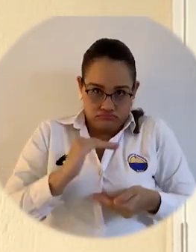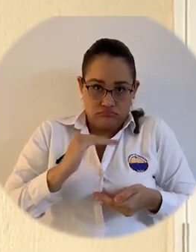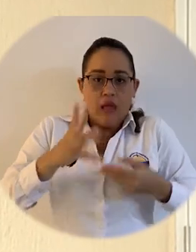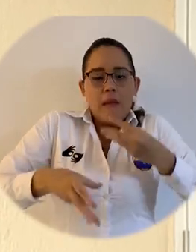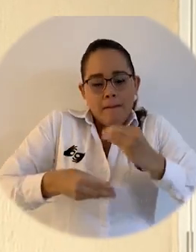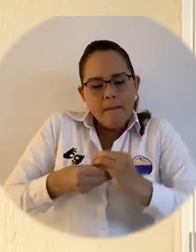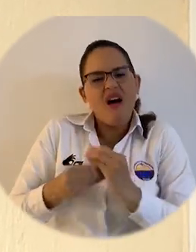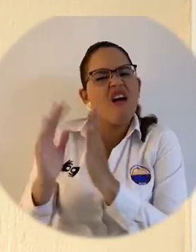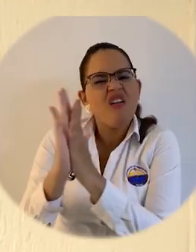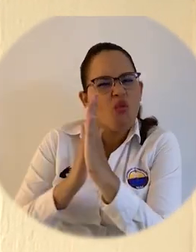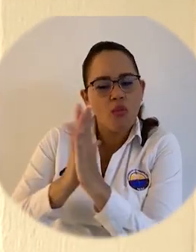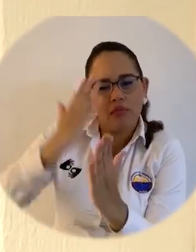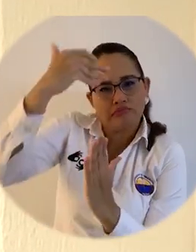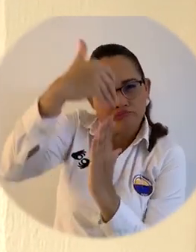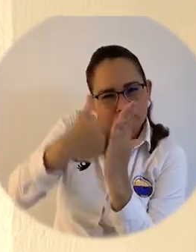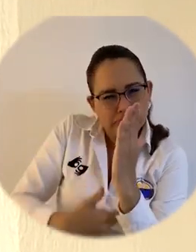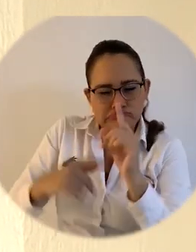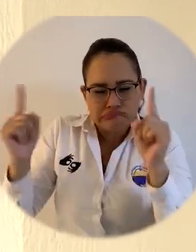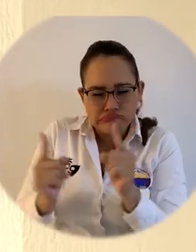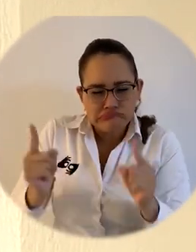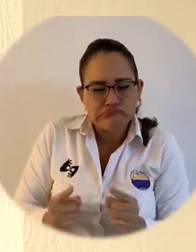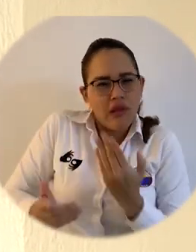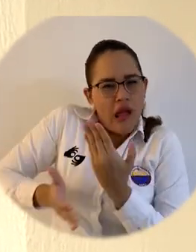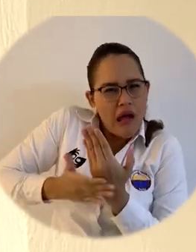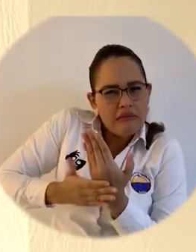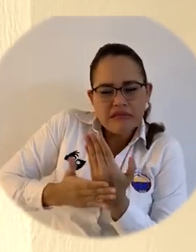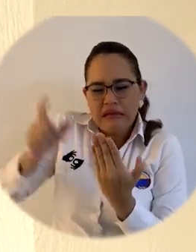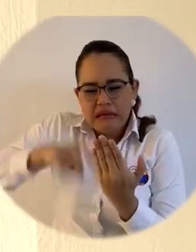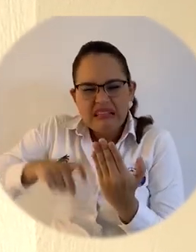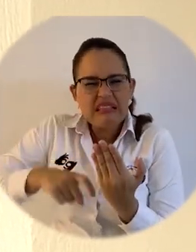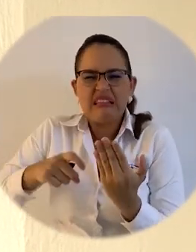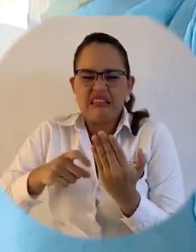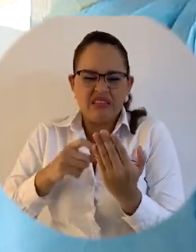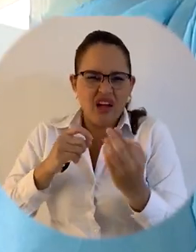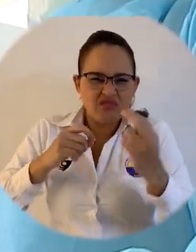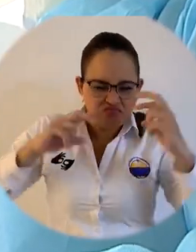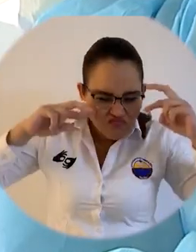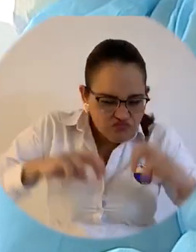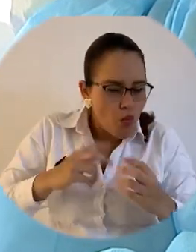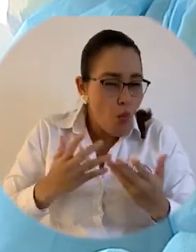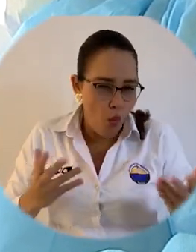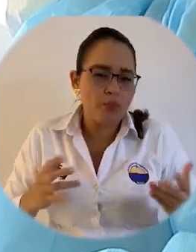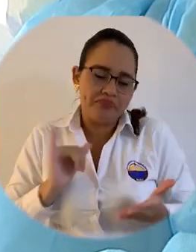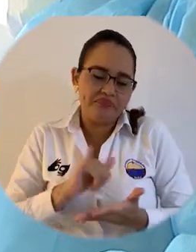información en una tabla de resumen con el número de las muestras que nos están remitiendo.